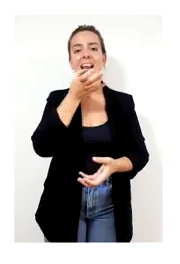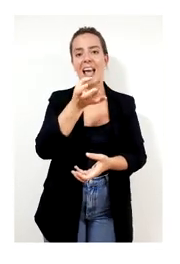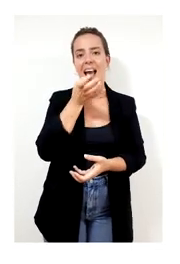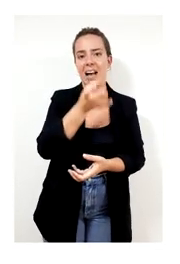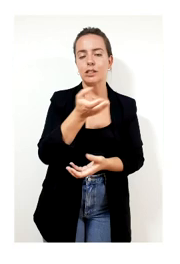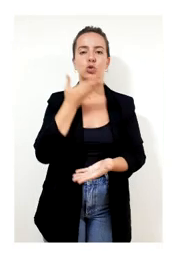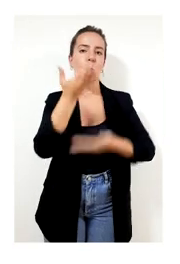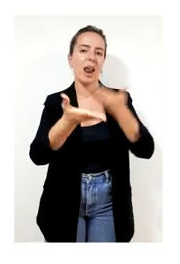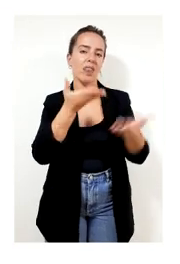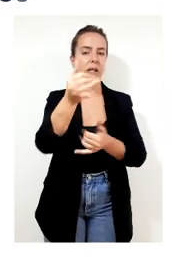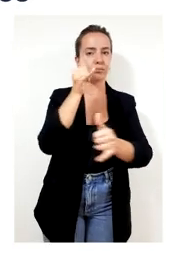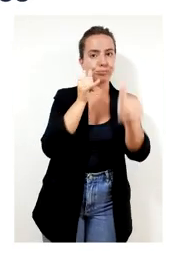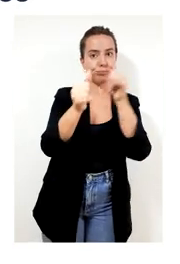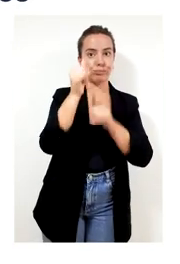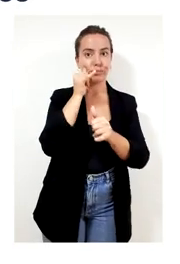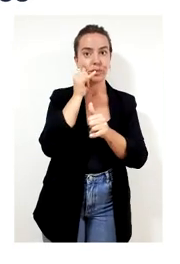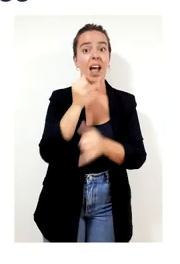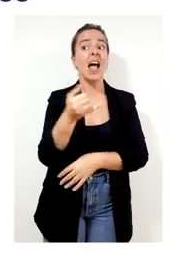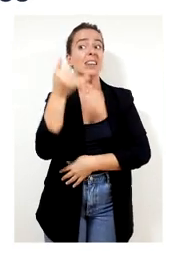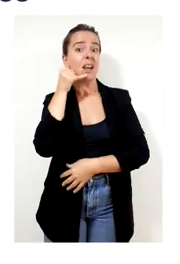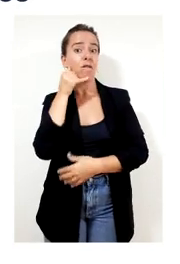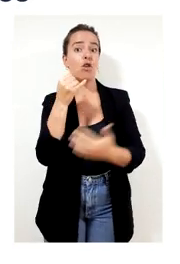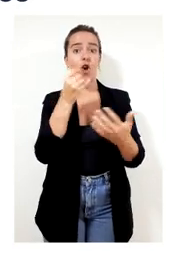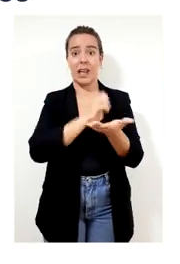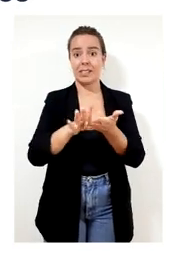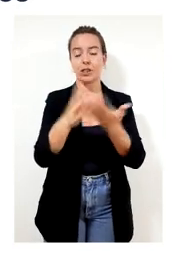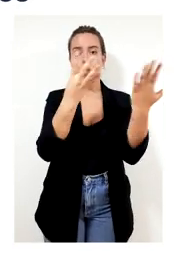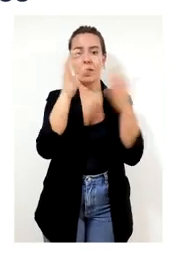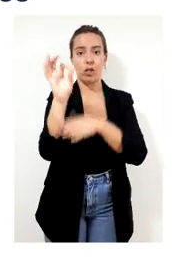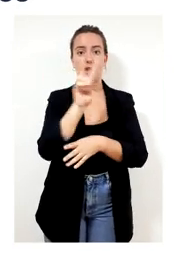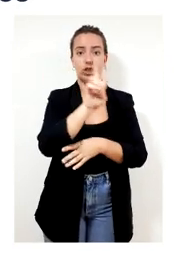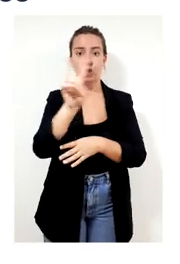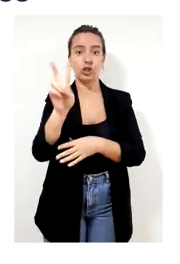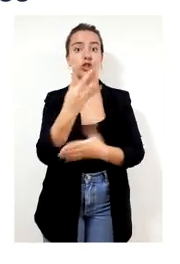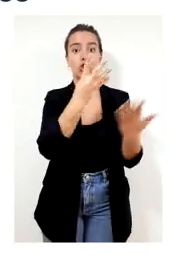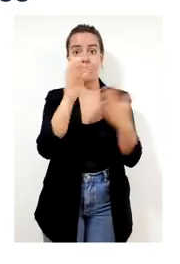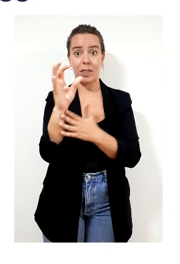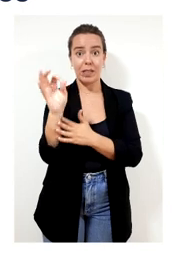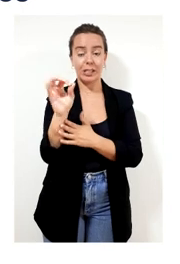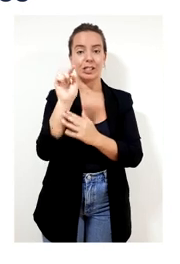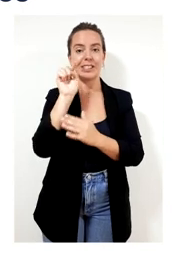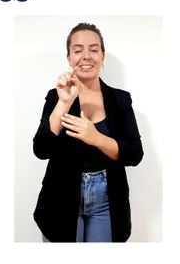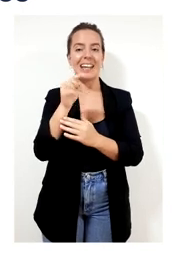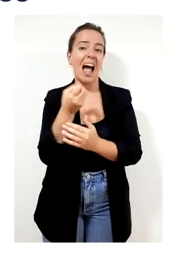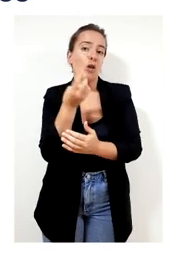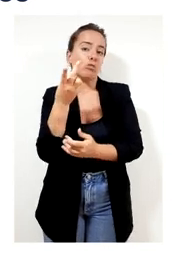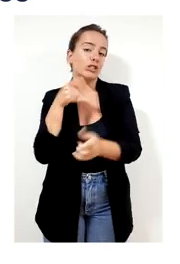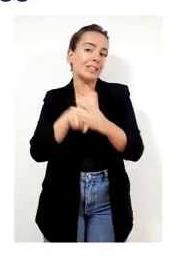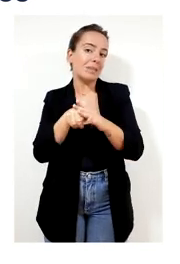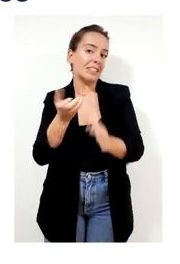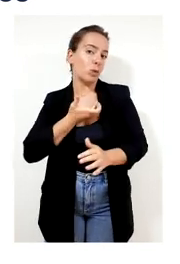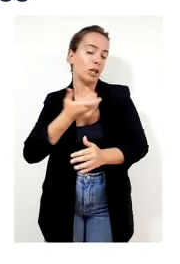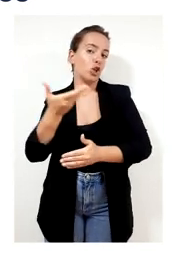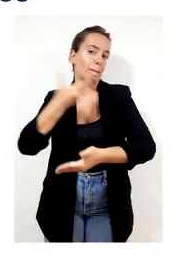quejas y sugerencias y con el teléfono 900 222 900, teléfono gratuito para solicitar determinados